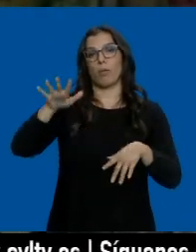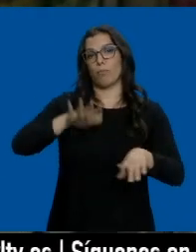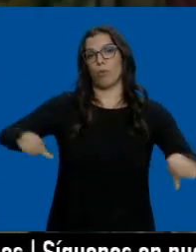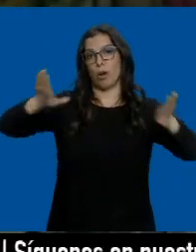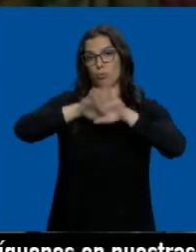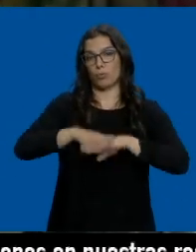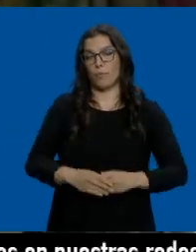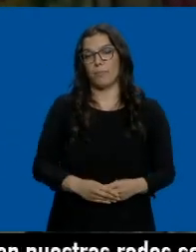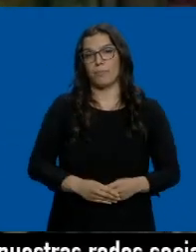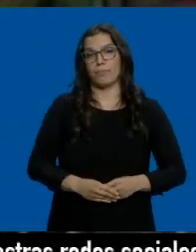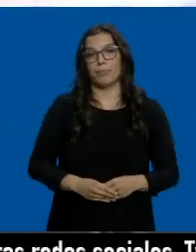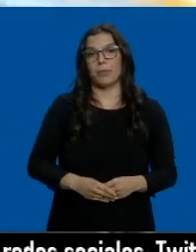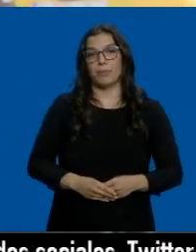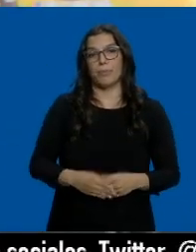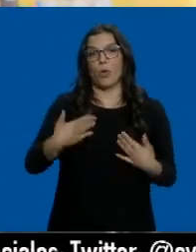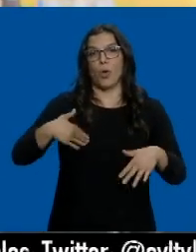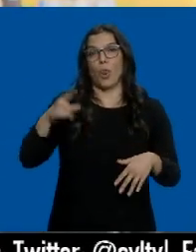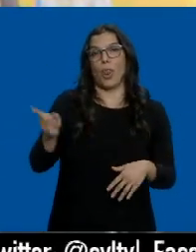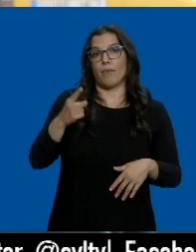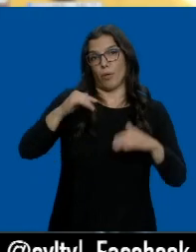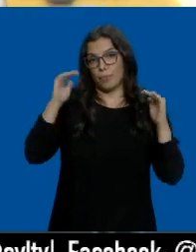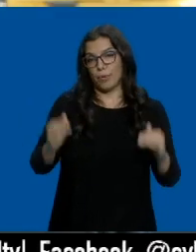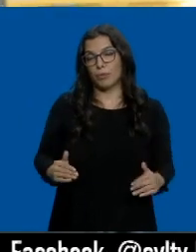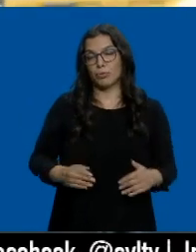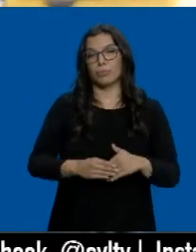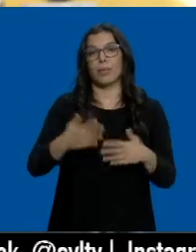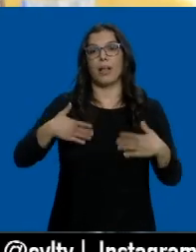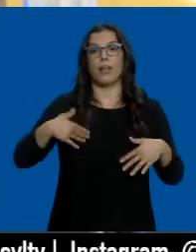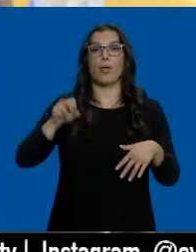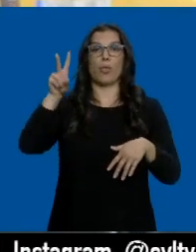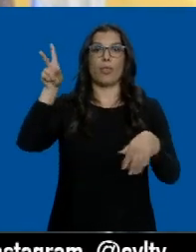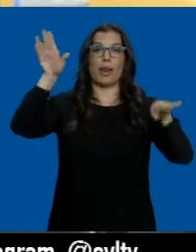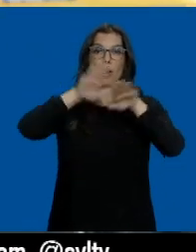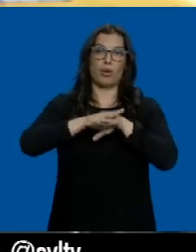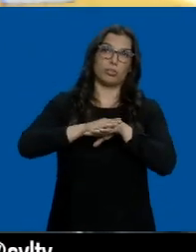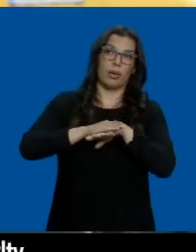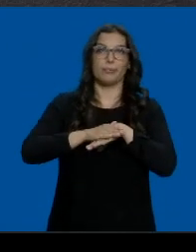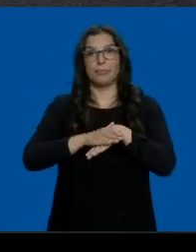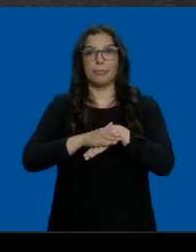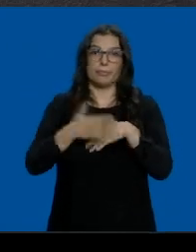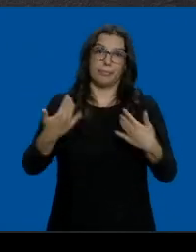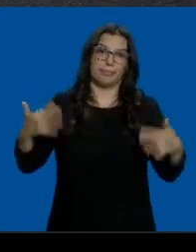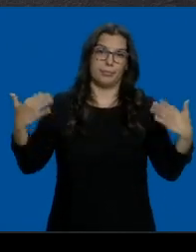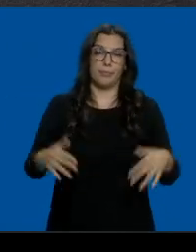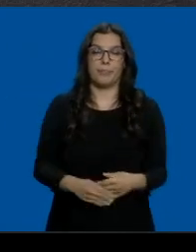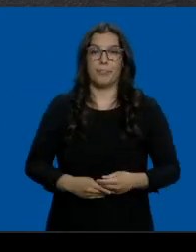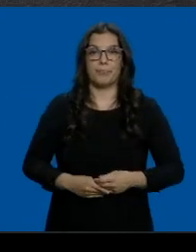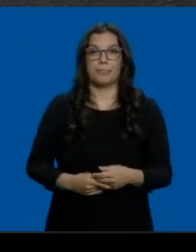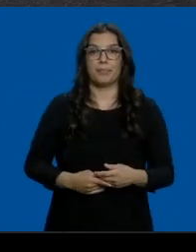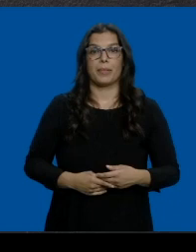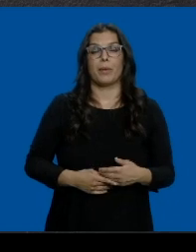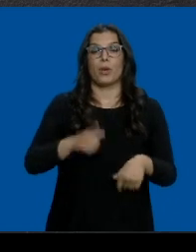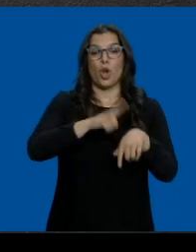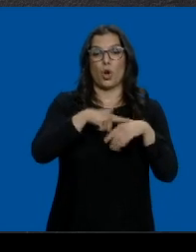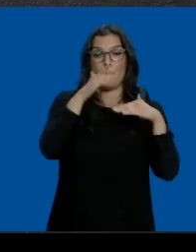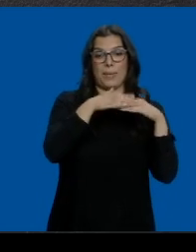a horas que consuma menos, claro. Poner la lavadora a las 12 de la noche, pues eso también es la leche. Pero ni todas las horas valle son